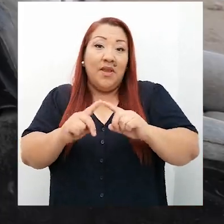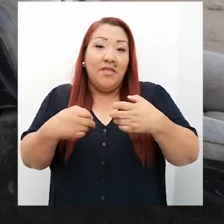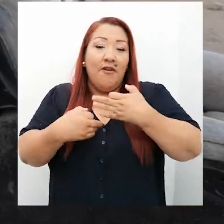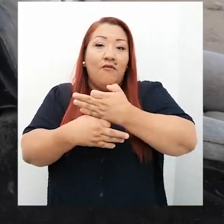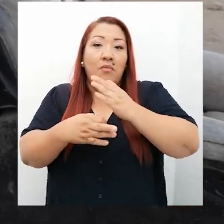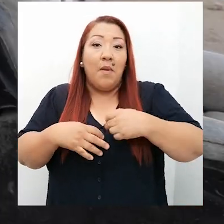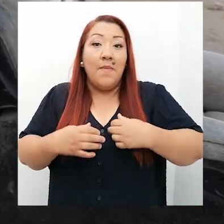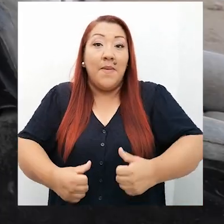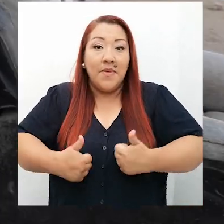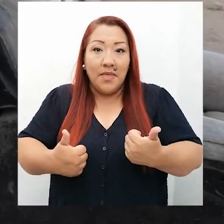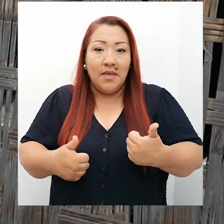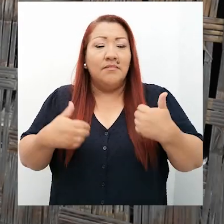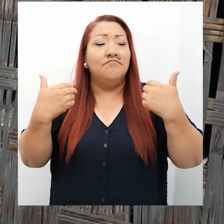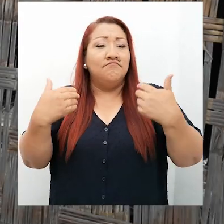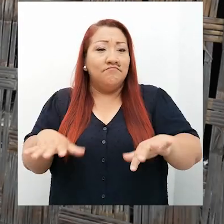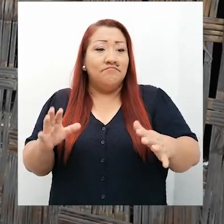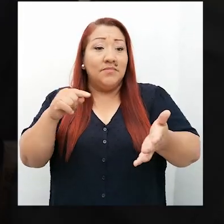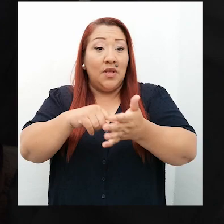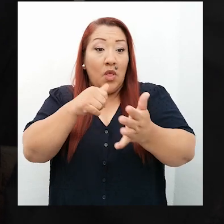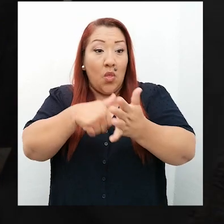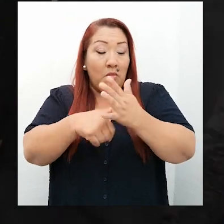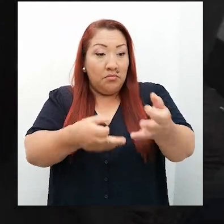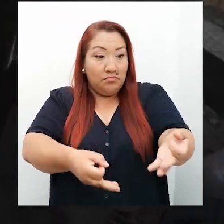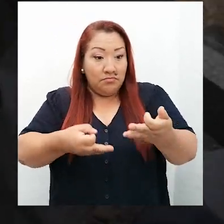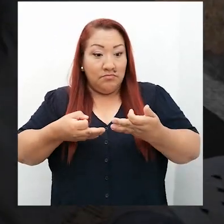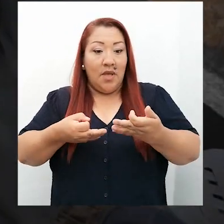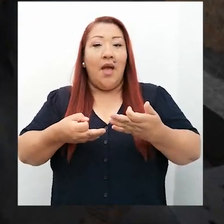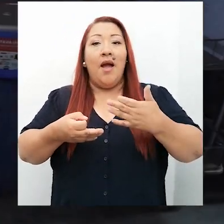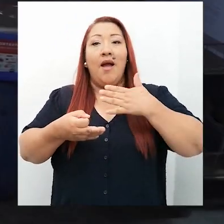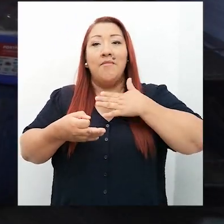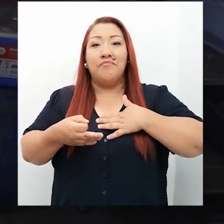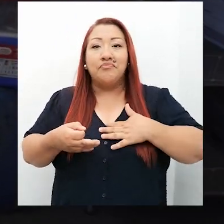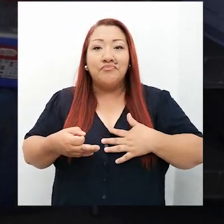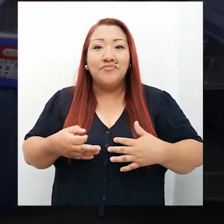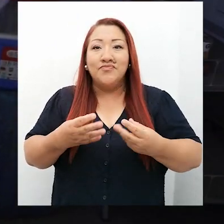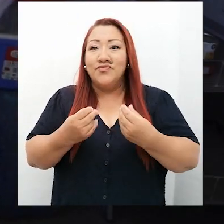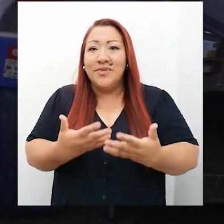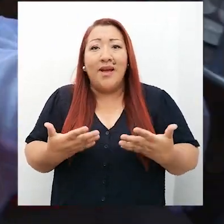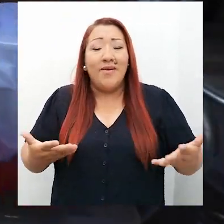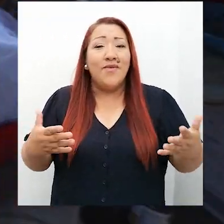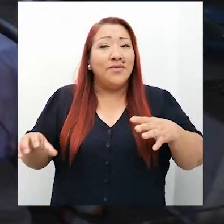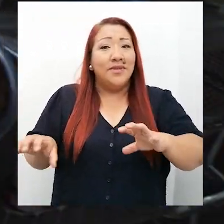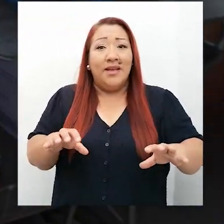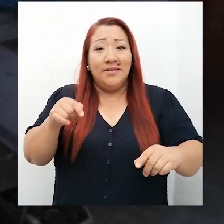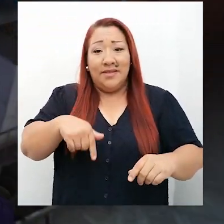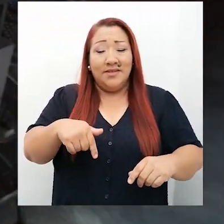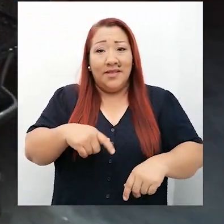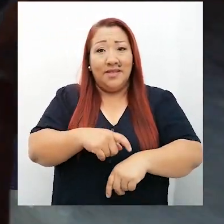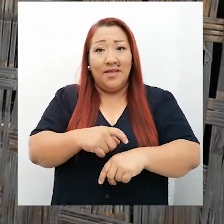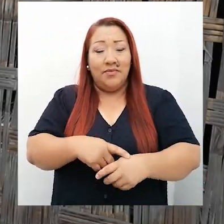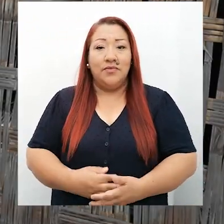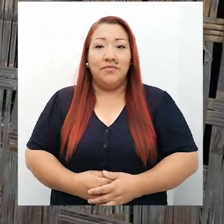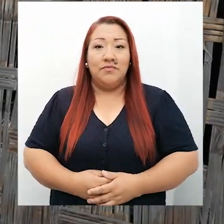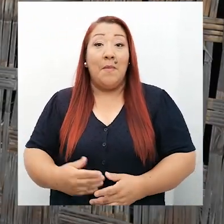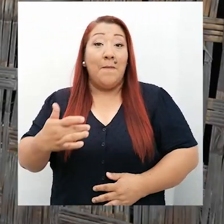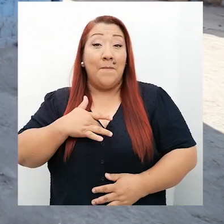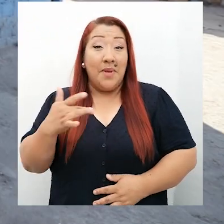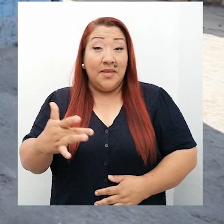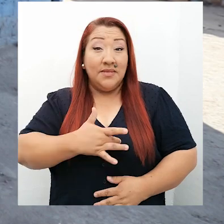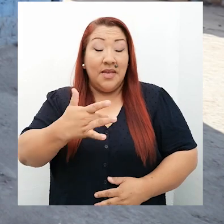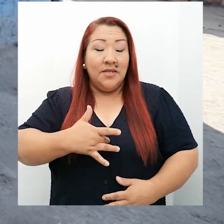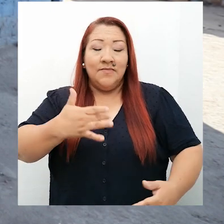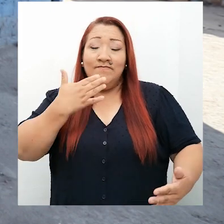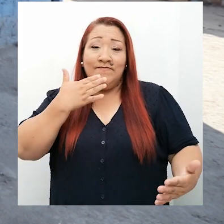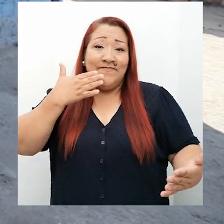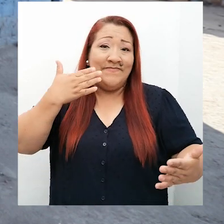nuestra calidad de vida de repente. Ya estamos asegurados con este documento que nos ampara. Tenemos de repente muchas cosas por hacer por nuestros hogares.